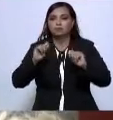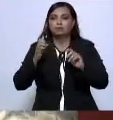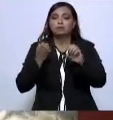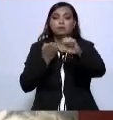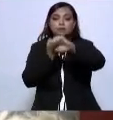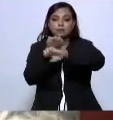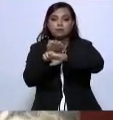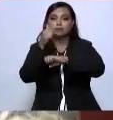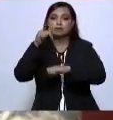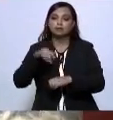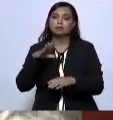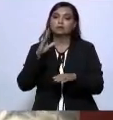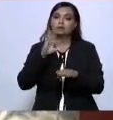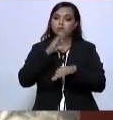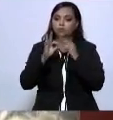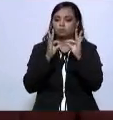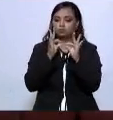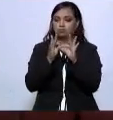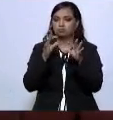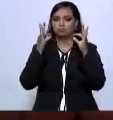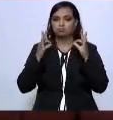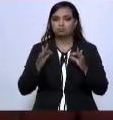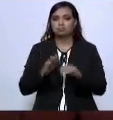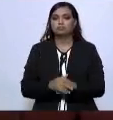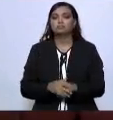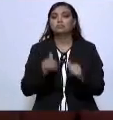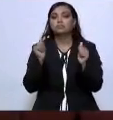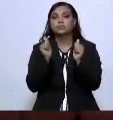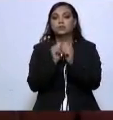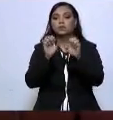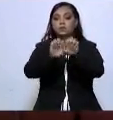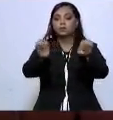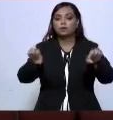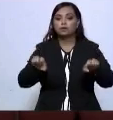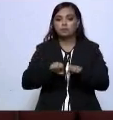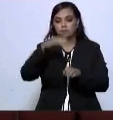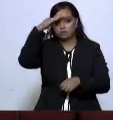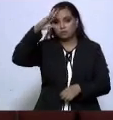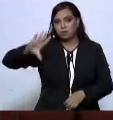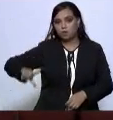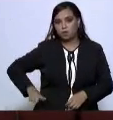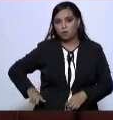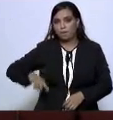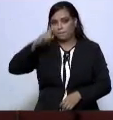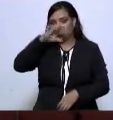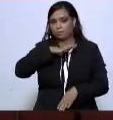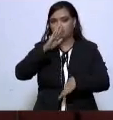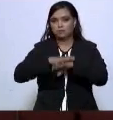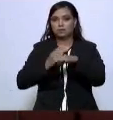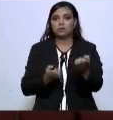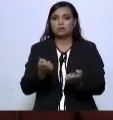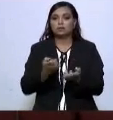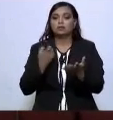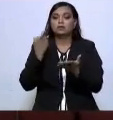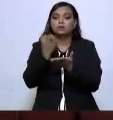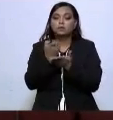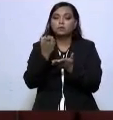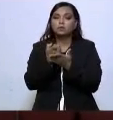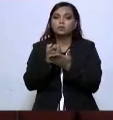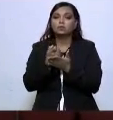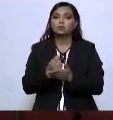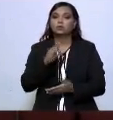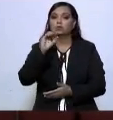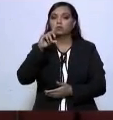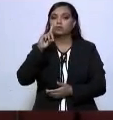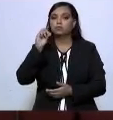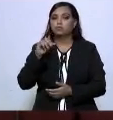entidad. Y estamos listos también con el equipo del señor gobernador para el ejercicio del gasto del Fondo